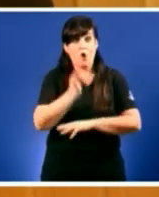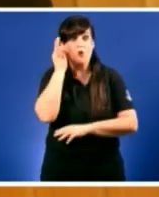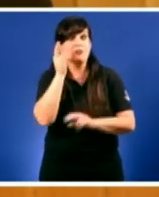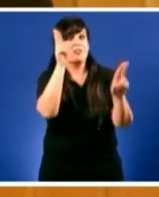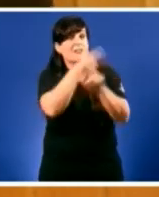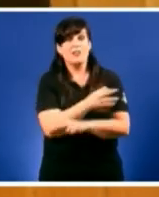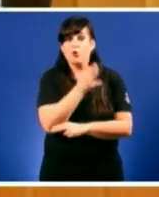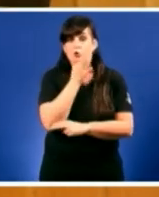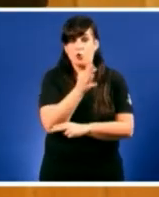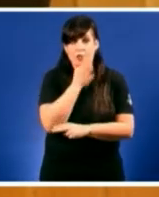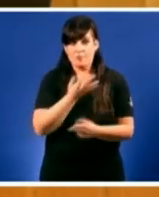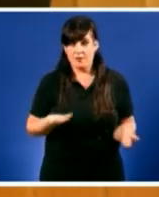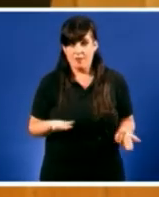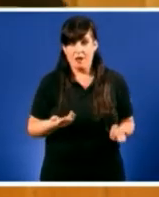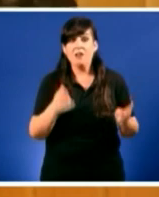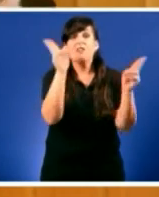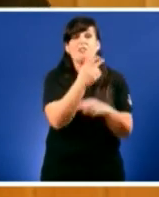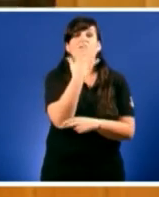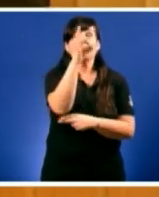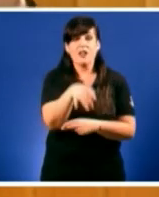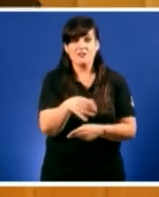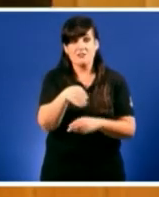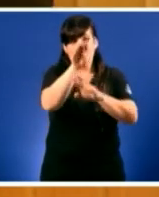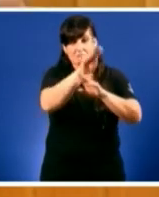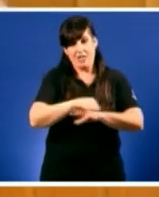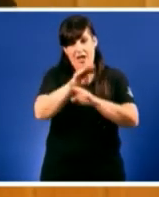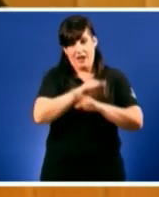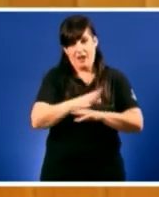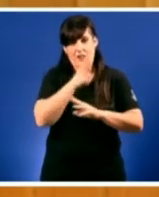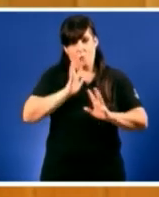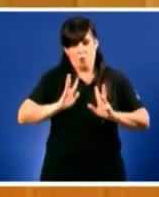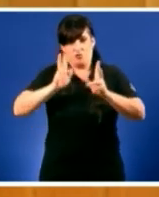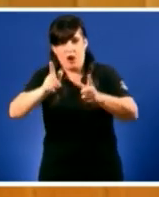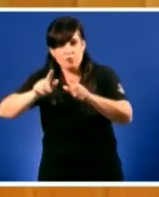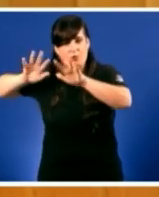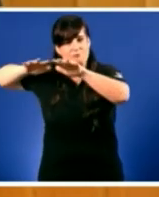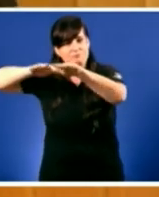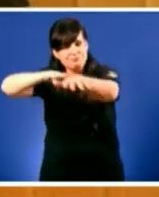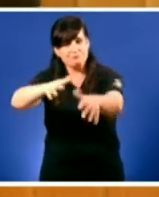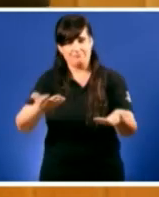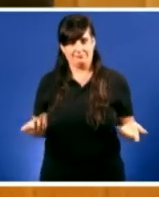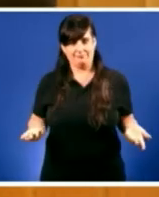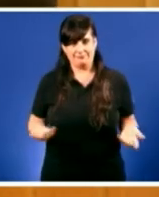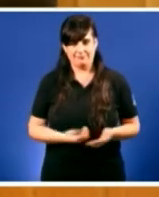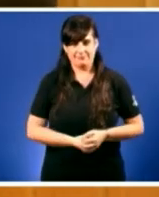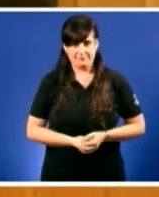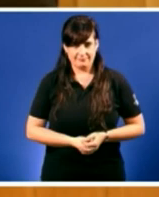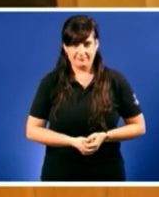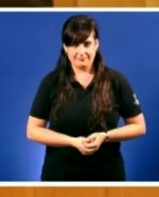Cesaron os nosos gandeiros sacando os tractores ás estradas, señor Feijó. Mire,